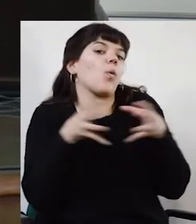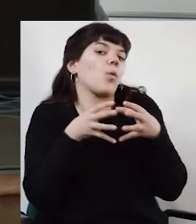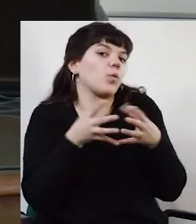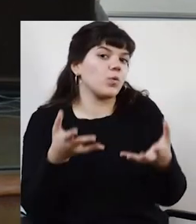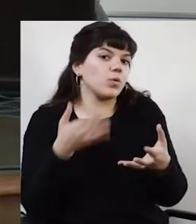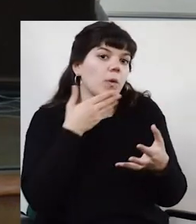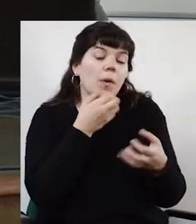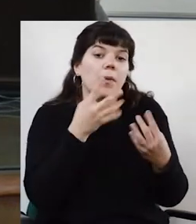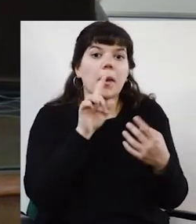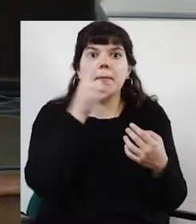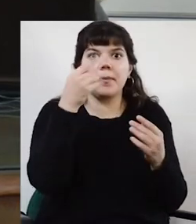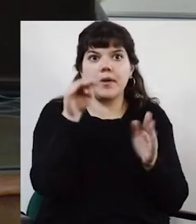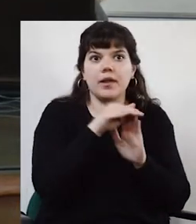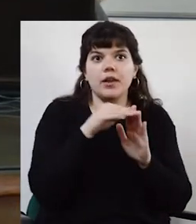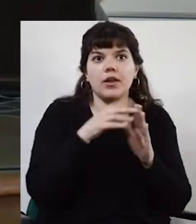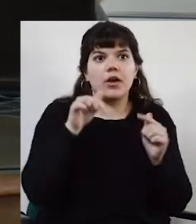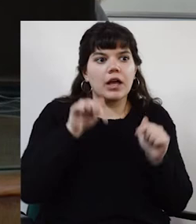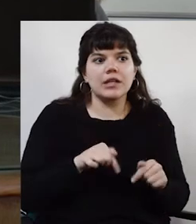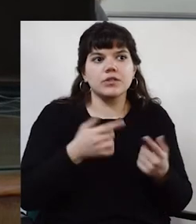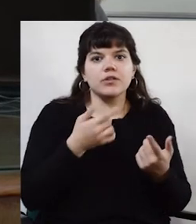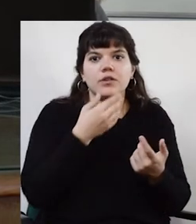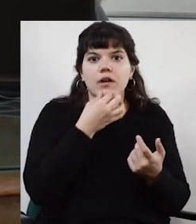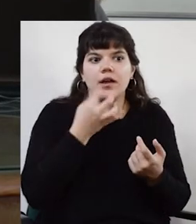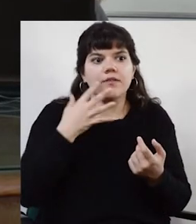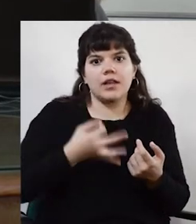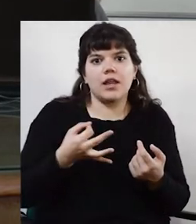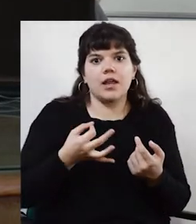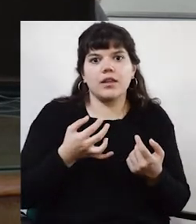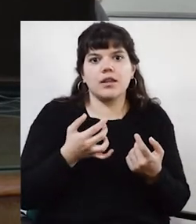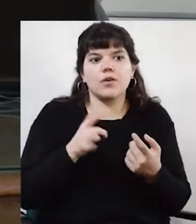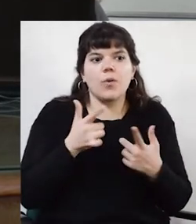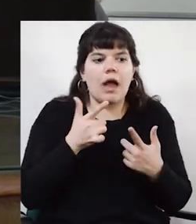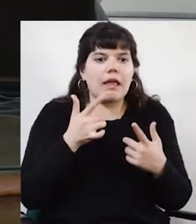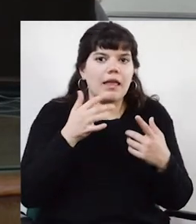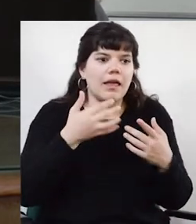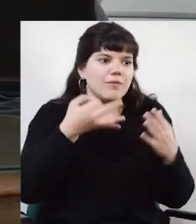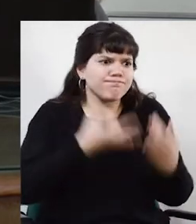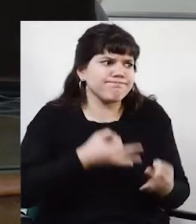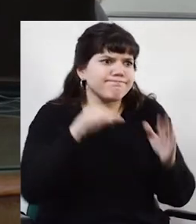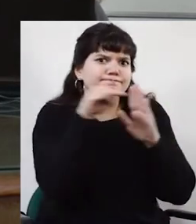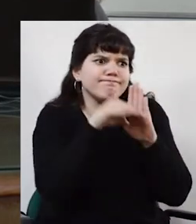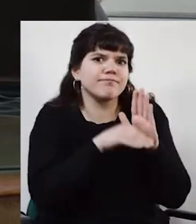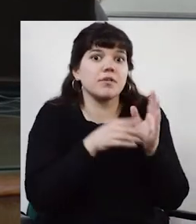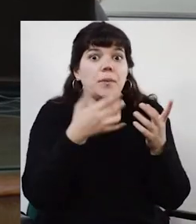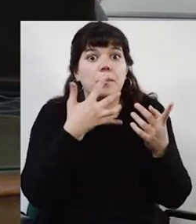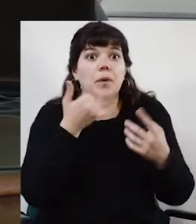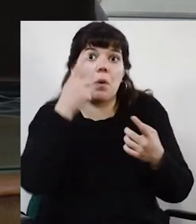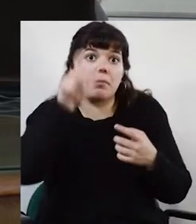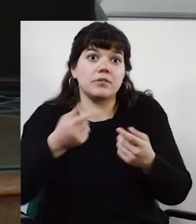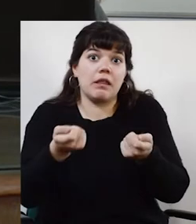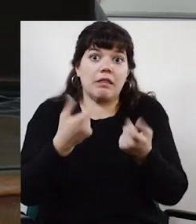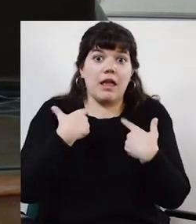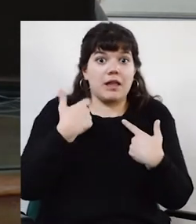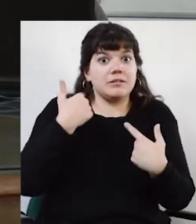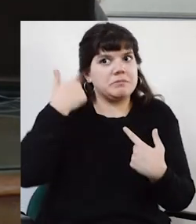Porque lo primero de todo es que en esto de verdad creo que no hay recetas y cualquiera que las dé, yo